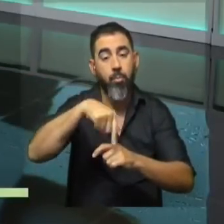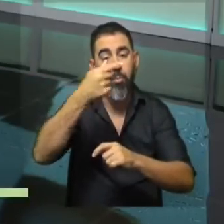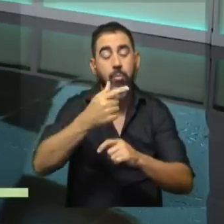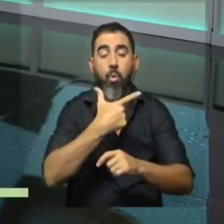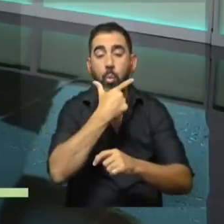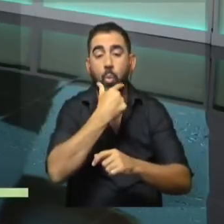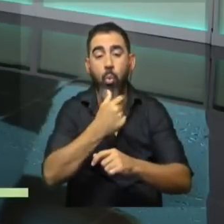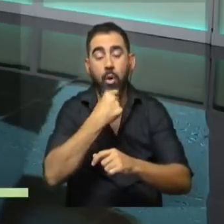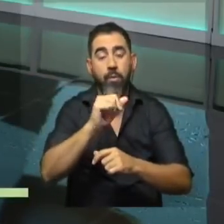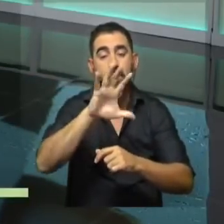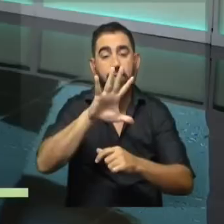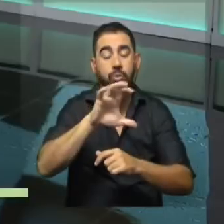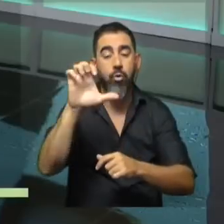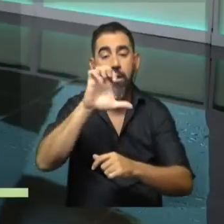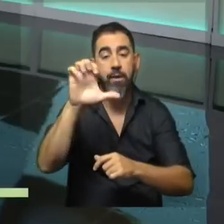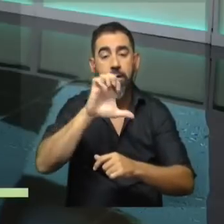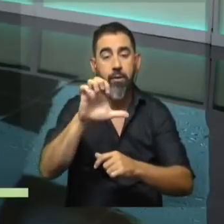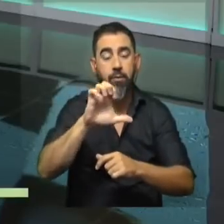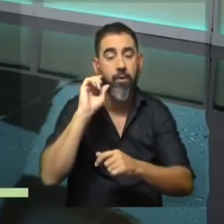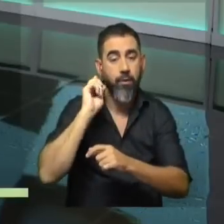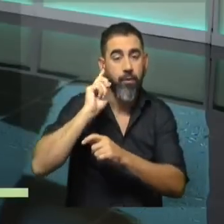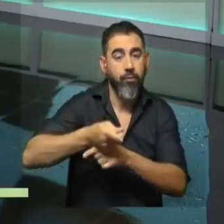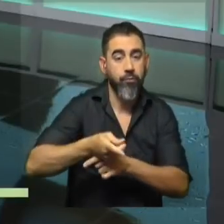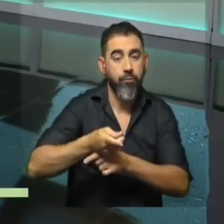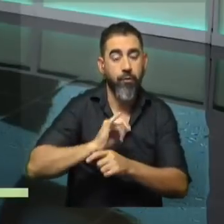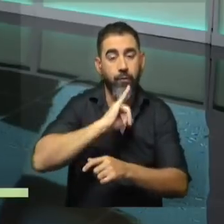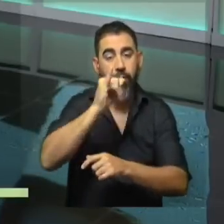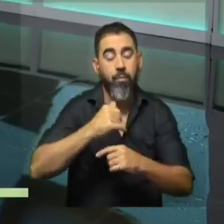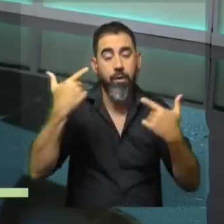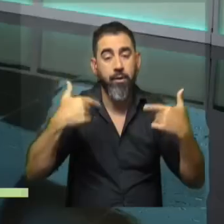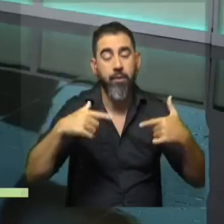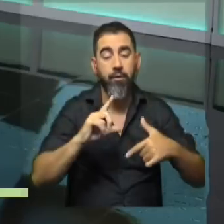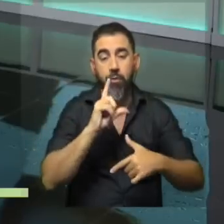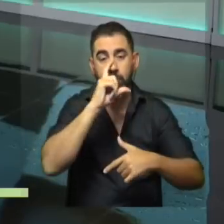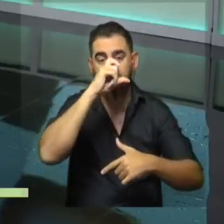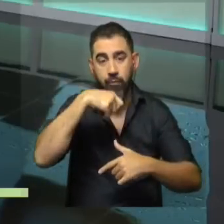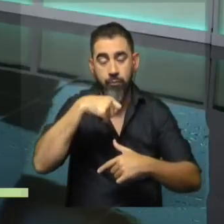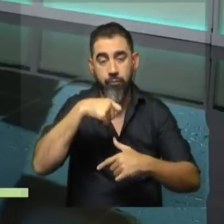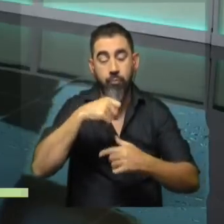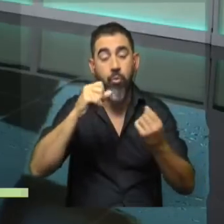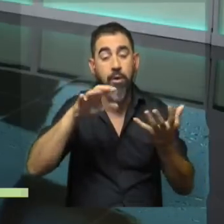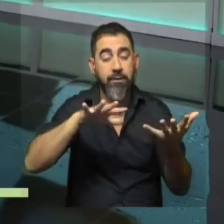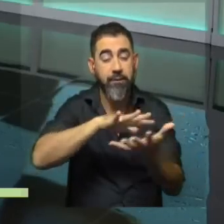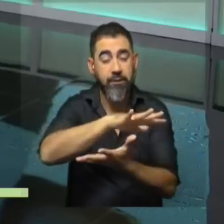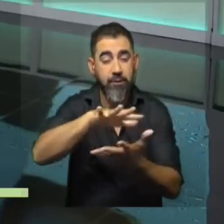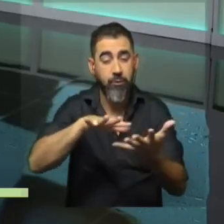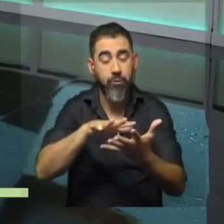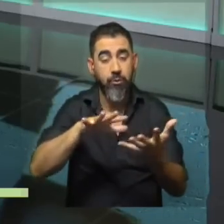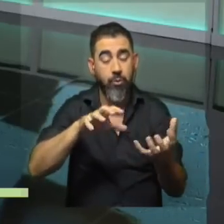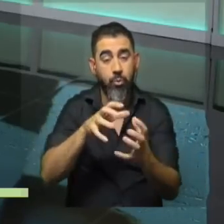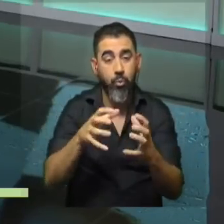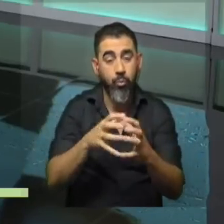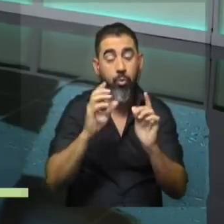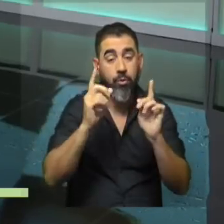jueves 5 de enero. La decisión fue informada por la Intendencia de Montevideo, atendiendo la situación del sector